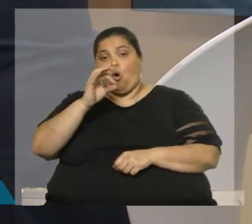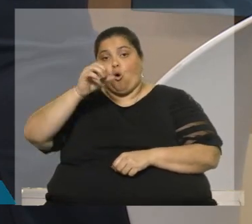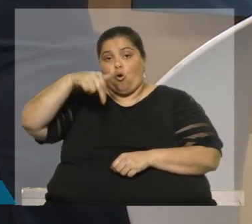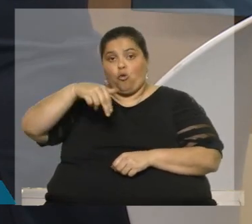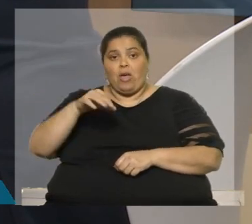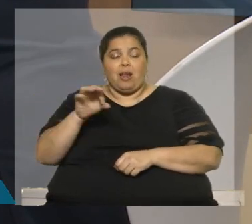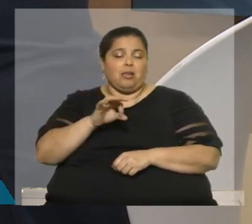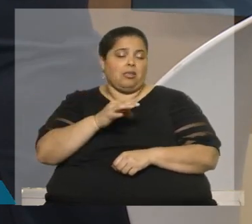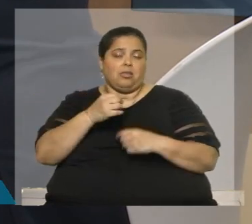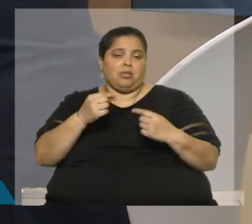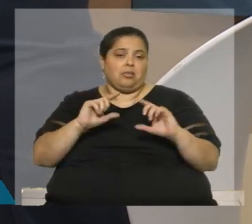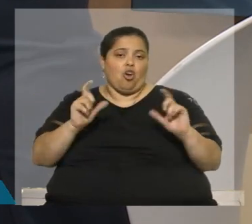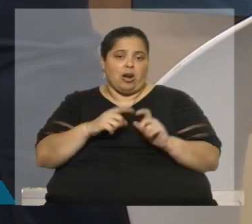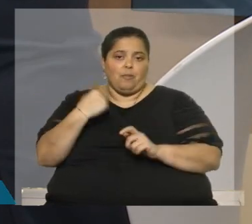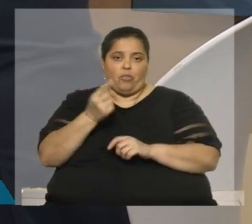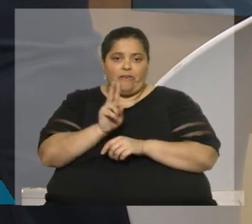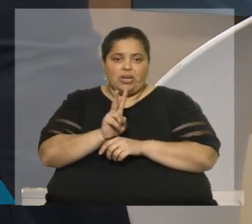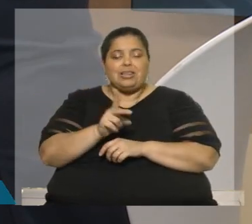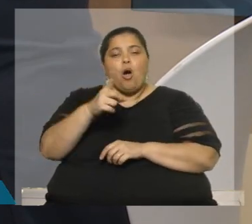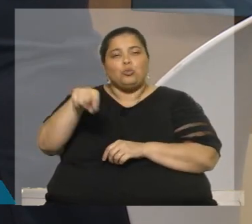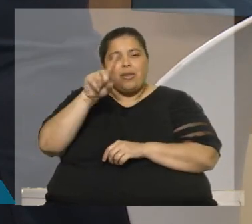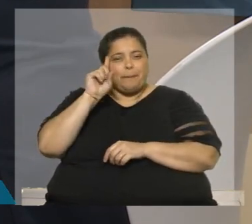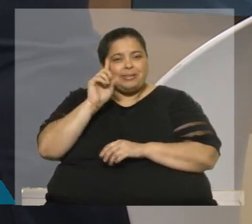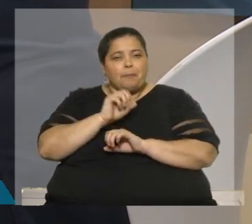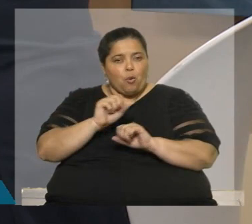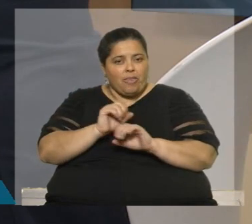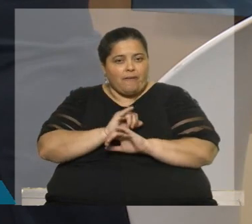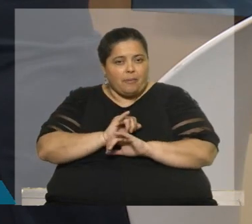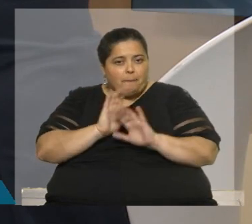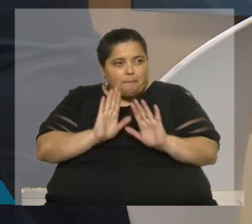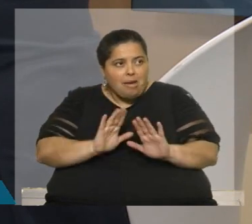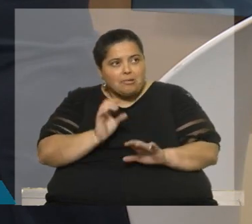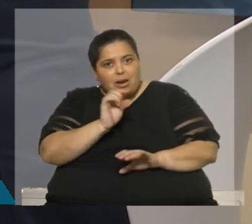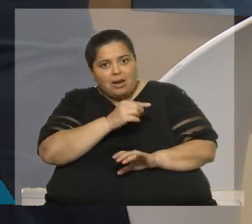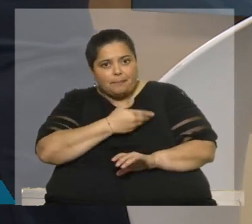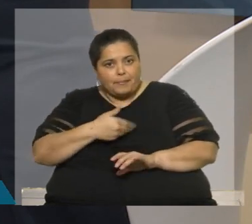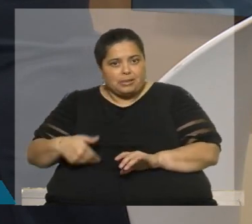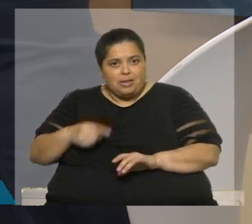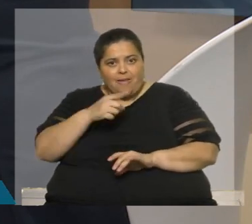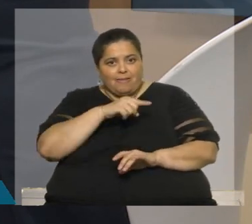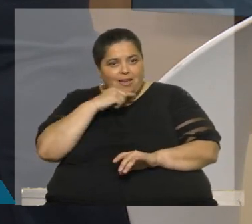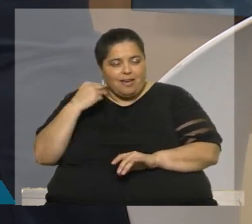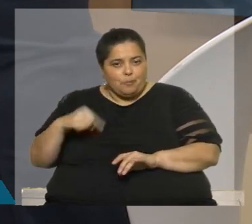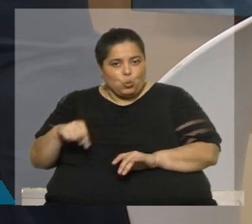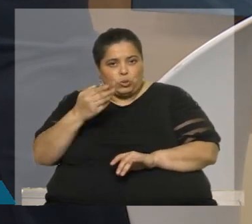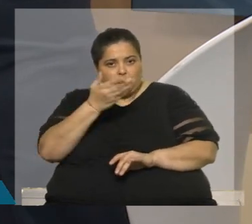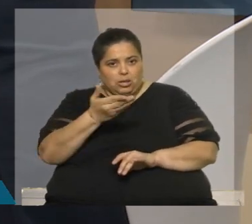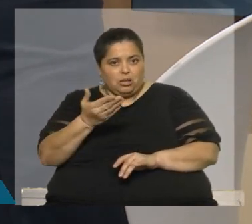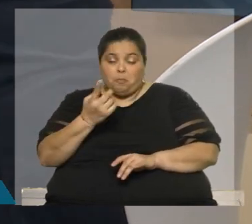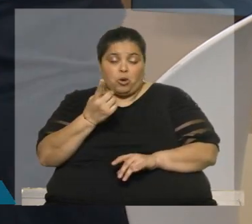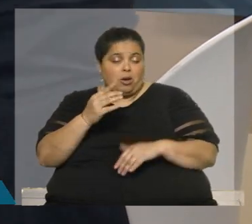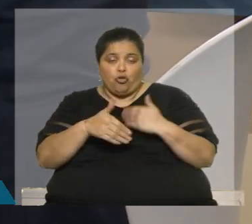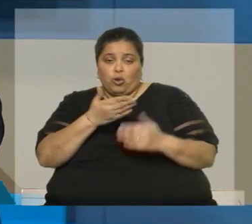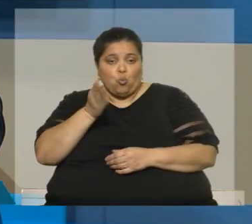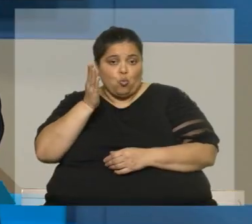los organismos de defensa, ¿ustedes creen que se puede parar al presidente Putin de alguna forma? Porque hasta ahora ha venido avanzando, ¿no? No,